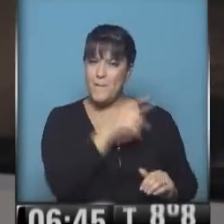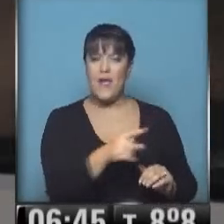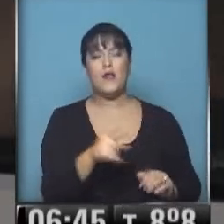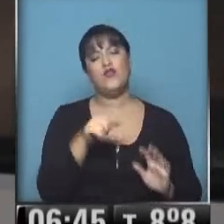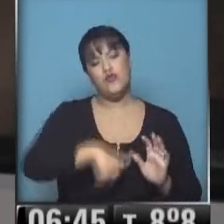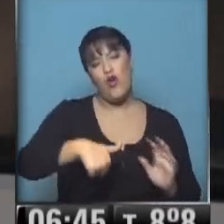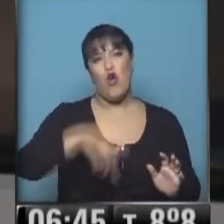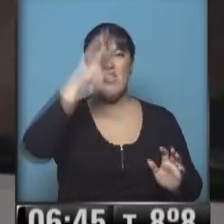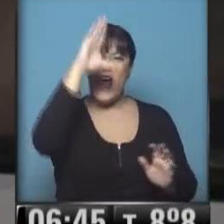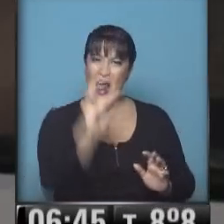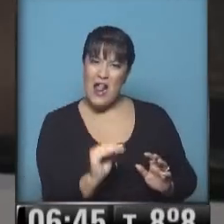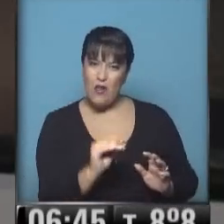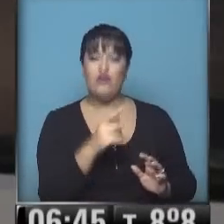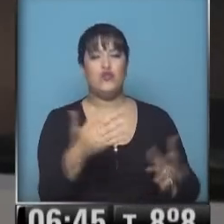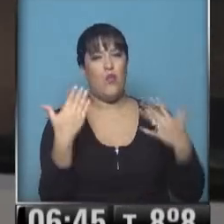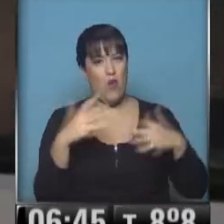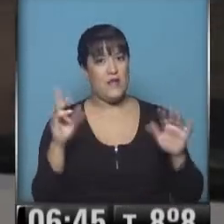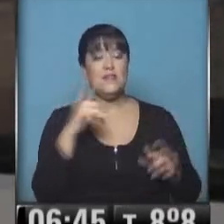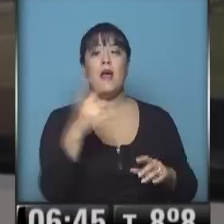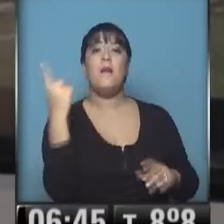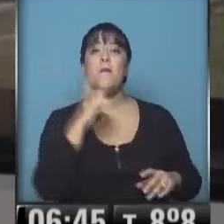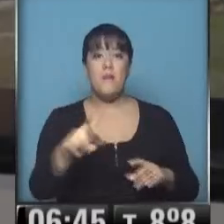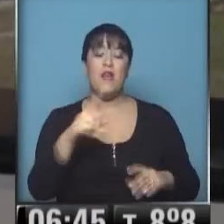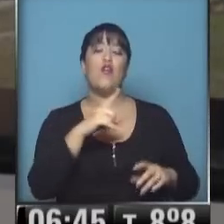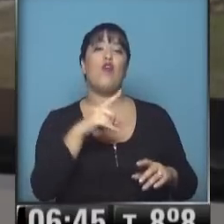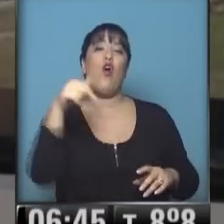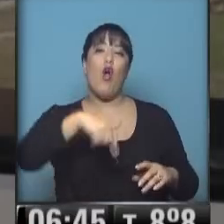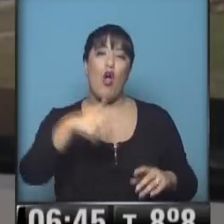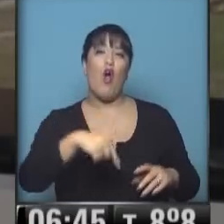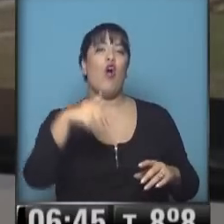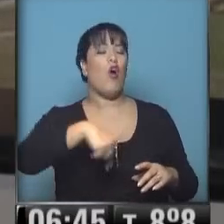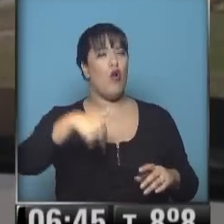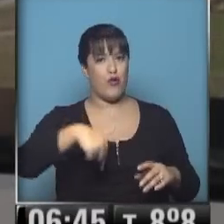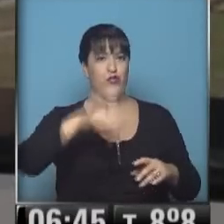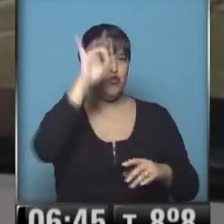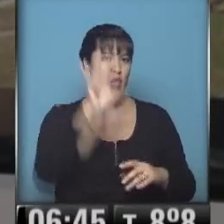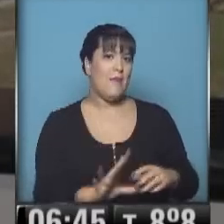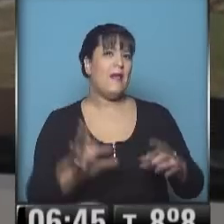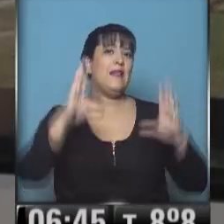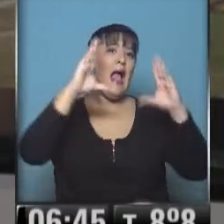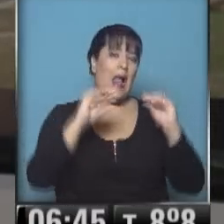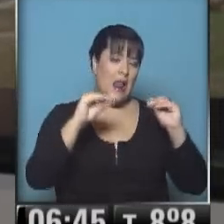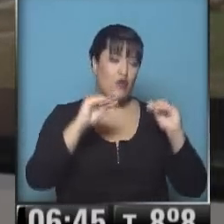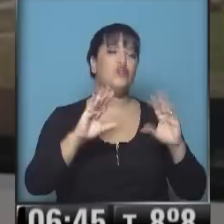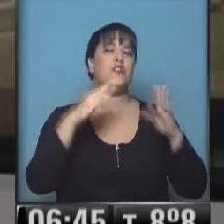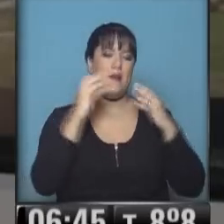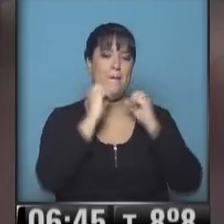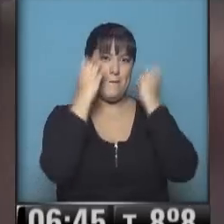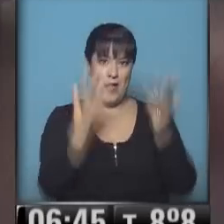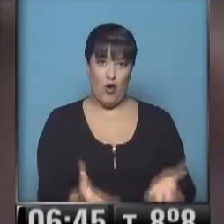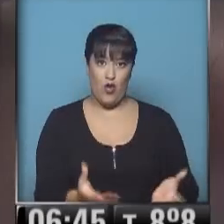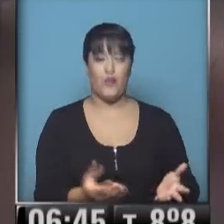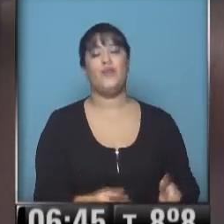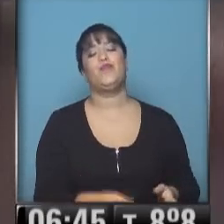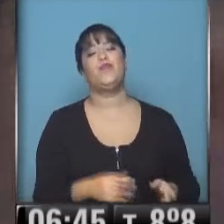hora de hoy miércoles. Así que lo que quede de mal tiempo en la zona, solamente por hoy miércoles a la noche mejoran las condiciones. Nosotros nos